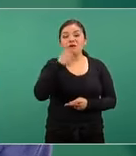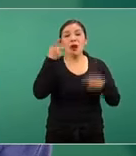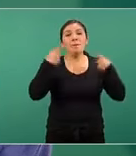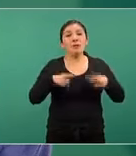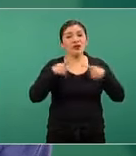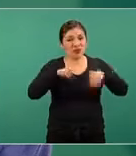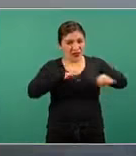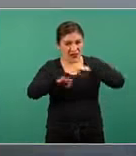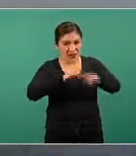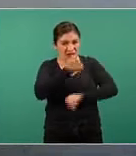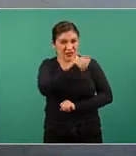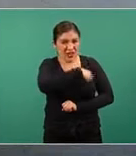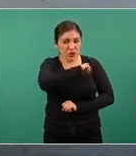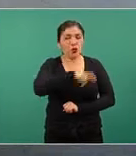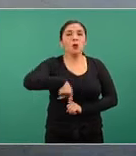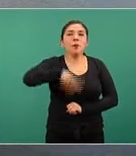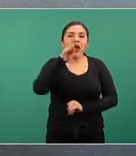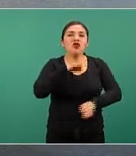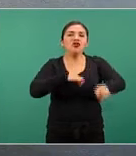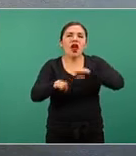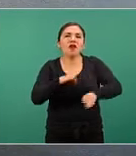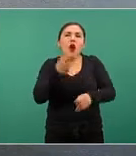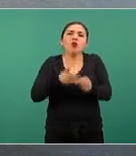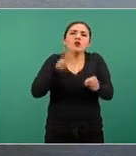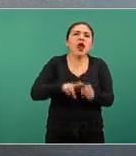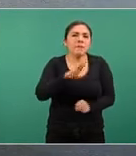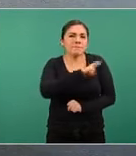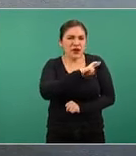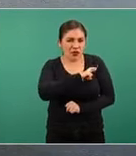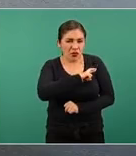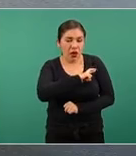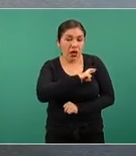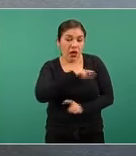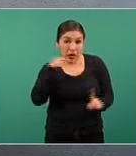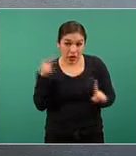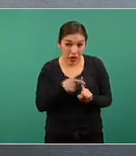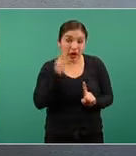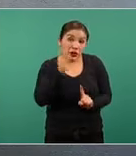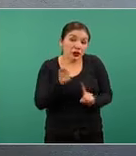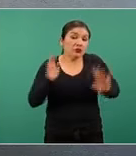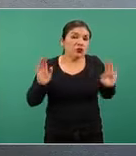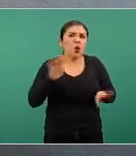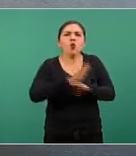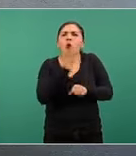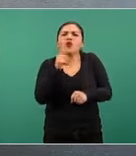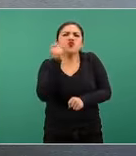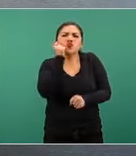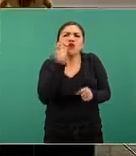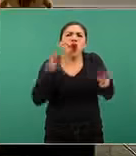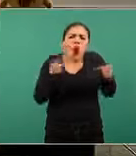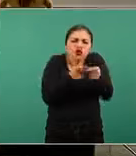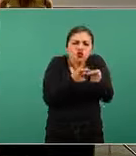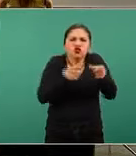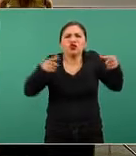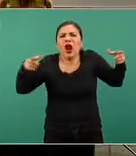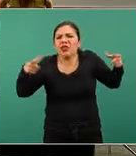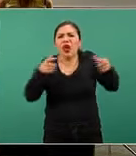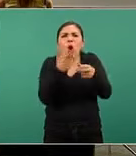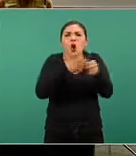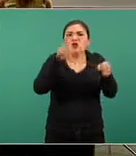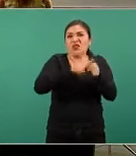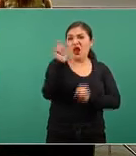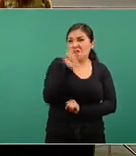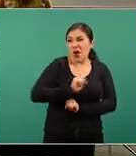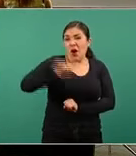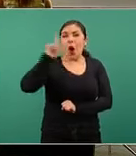que labora en organizaciones privadas, cualquiera de tamaño, desde una corporación hospitalaria hasta